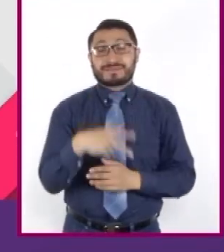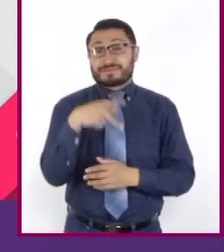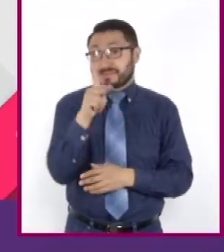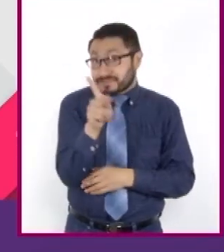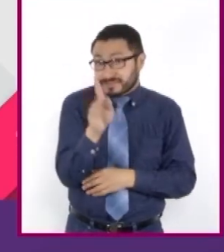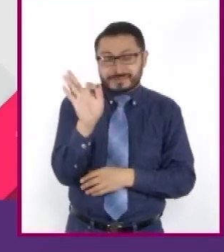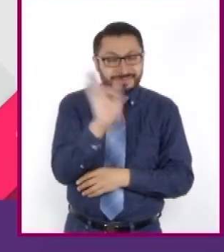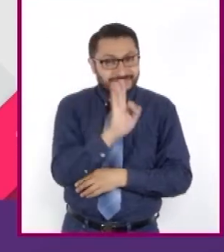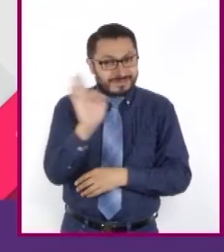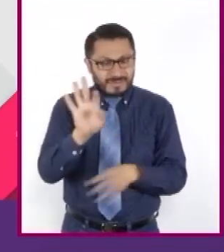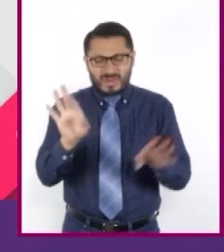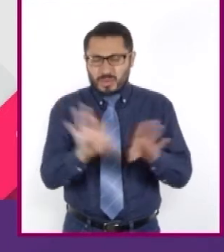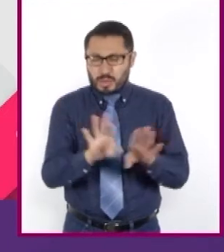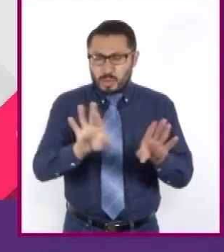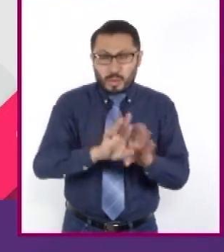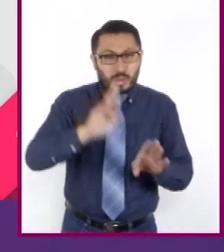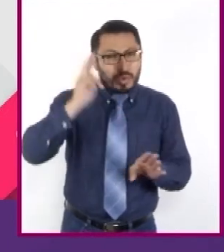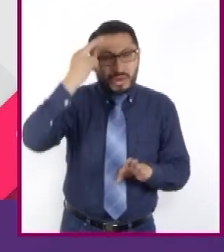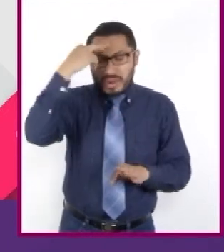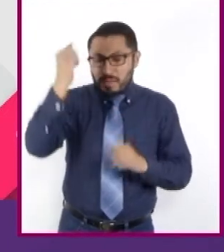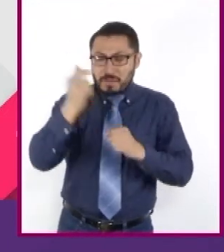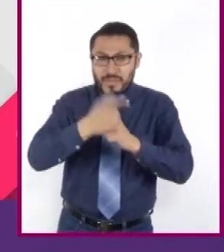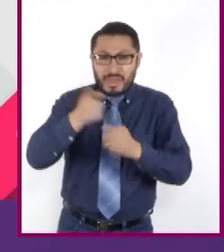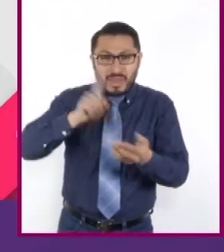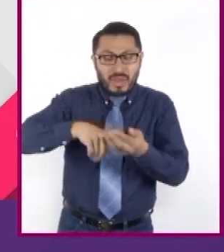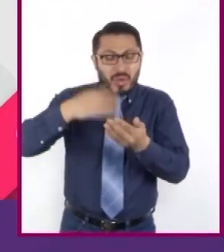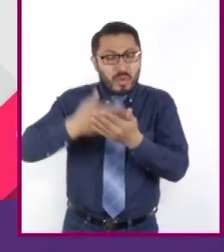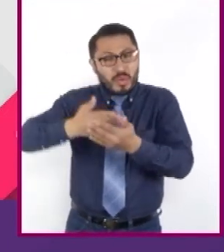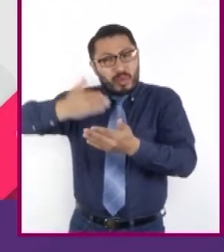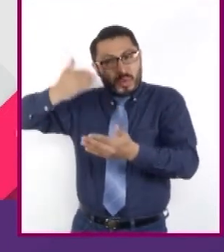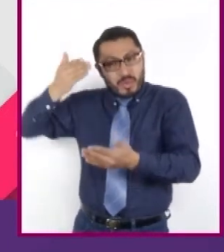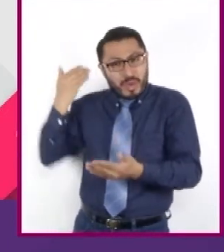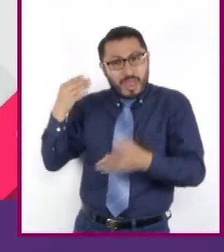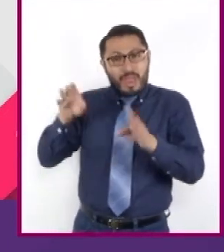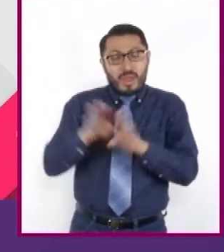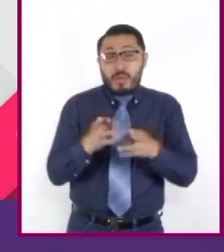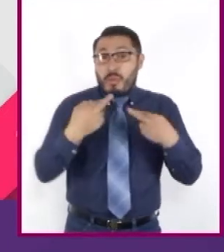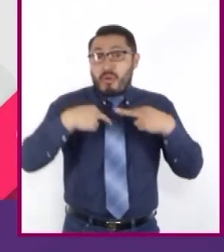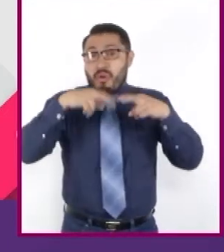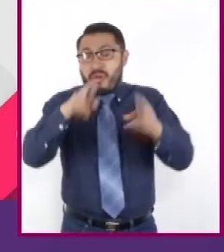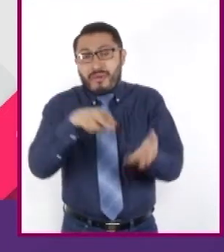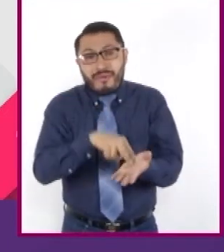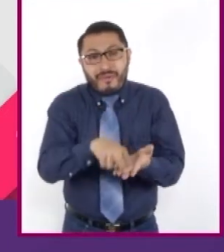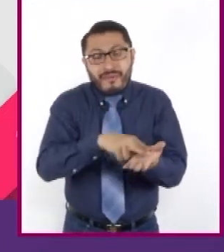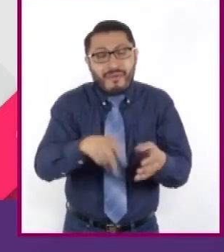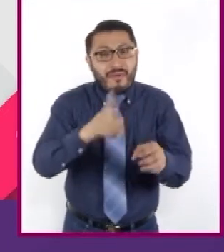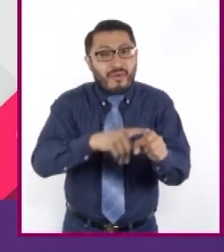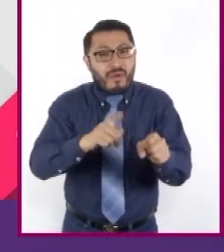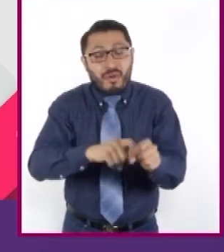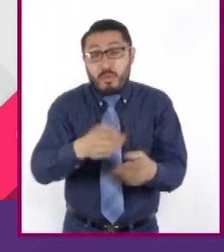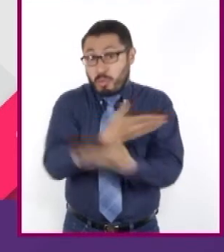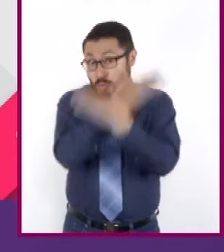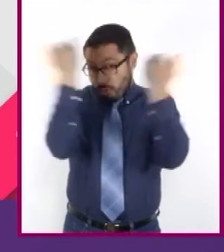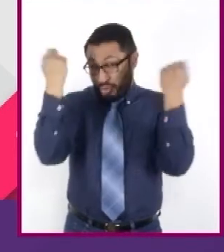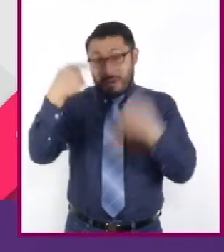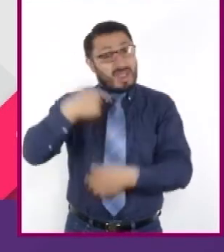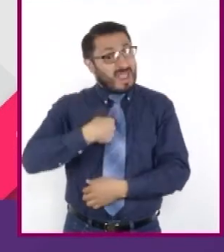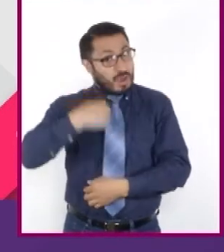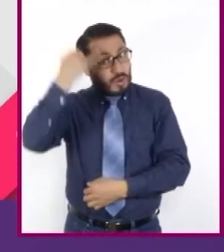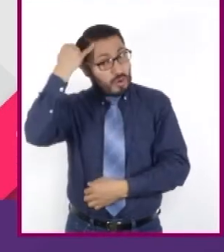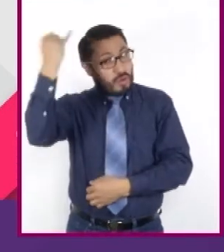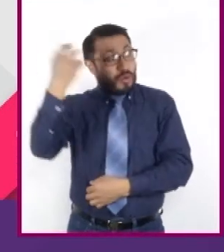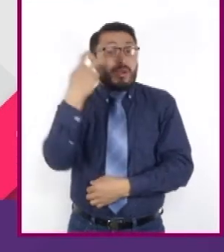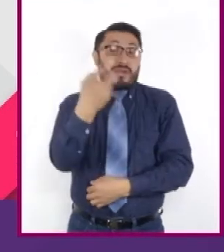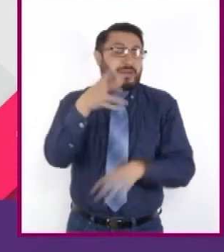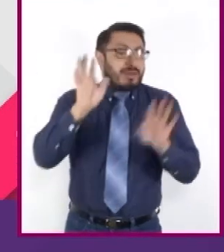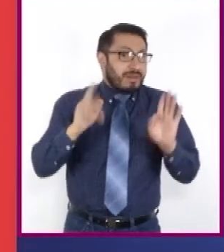lleva a recordar algo de su pasado, representado con el color negro. No sé, es lo que yo me imagino al